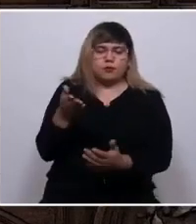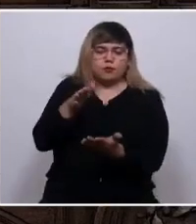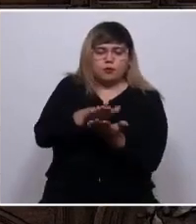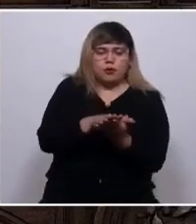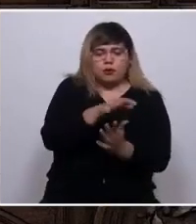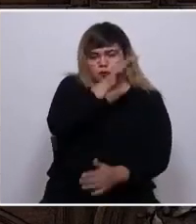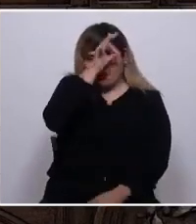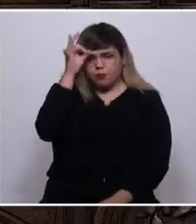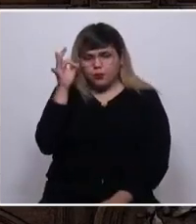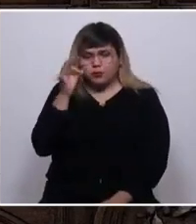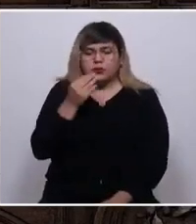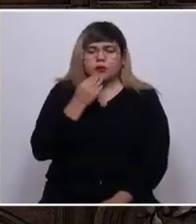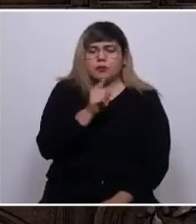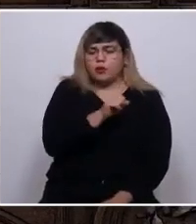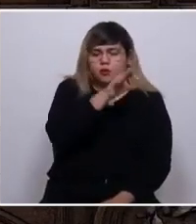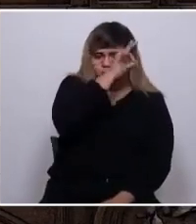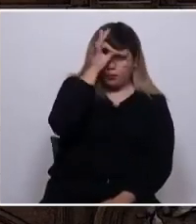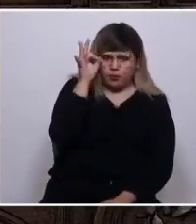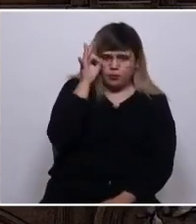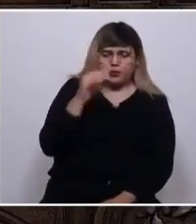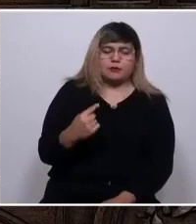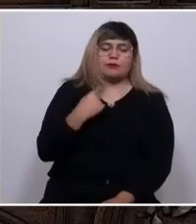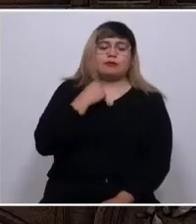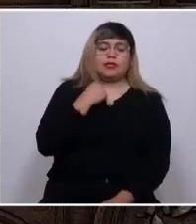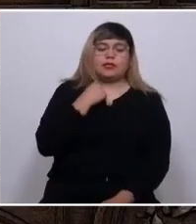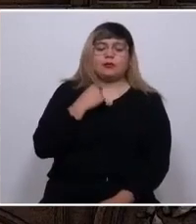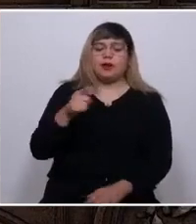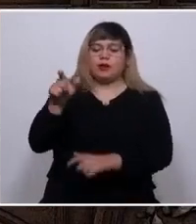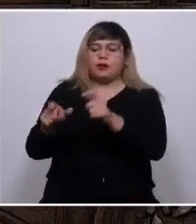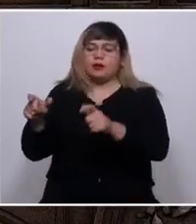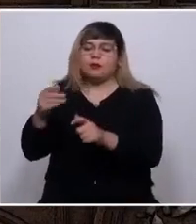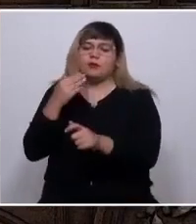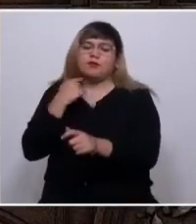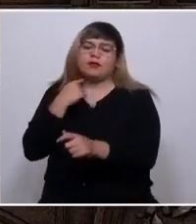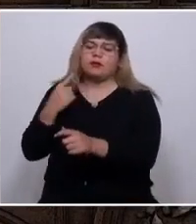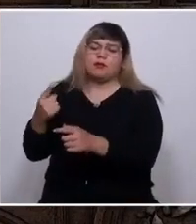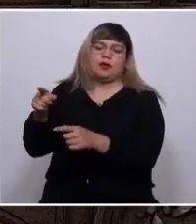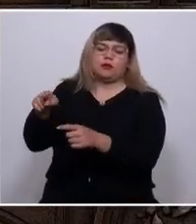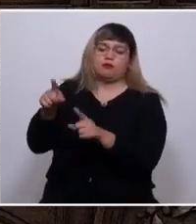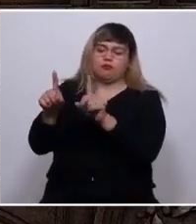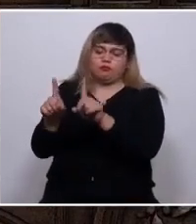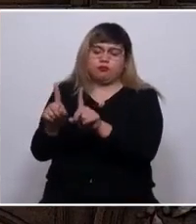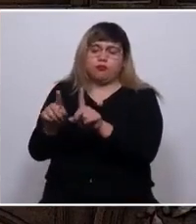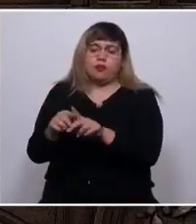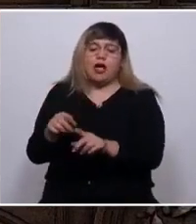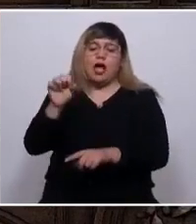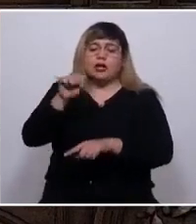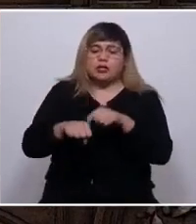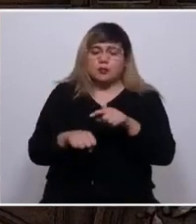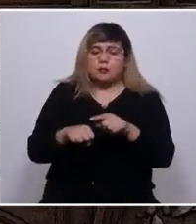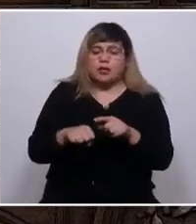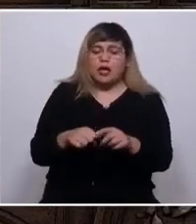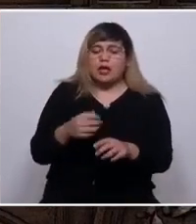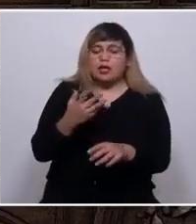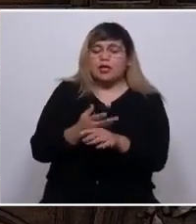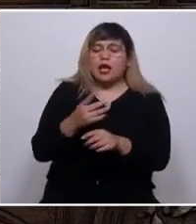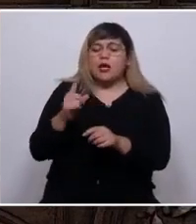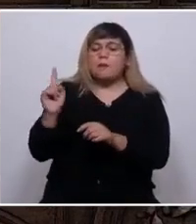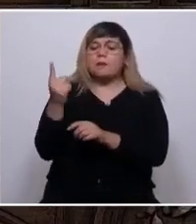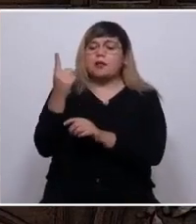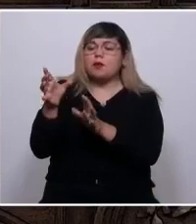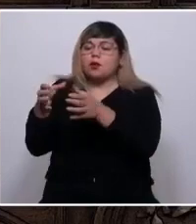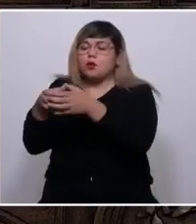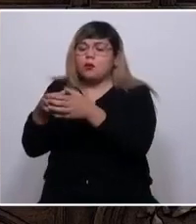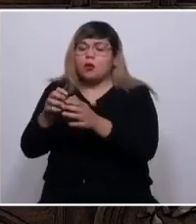mapuches y no mapuches, víctimas y victimarios, porque me niego a aceptar que hayan vidas de primera y segunda categoría,